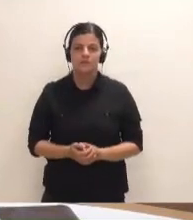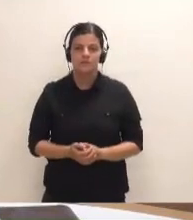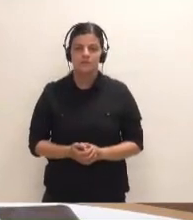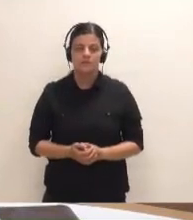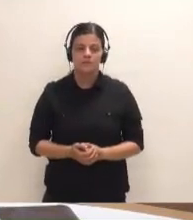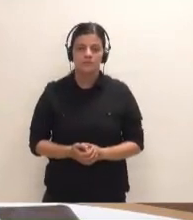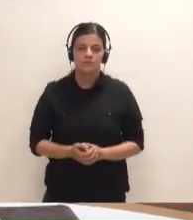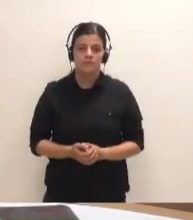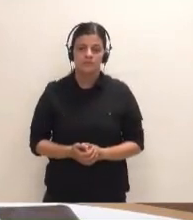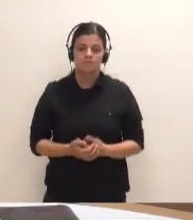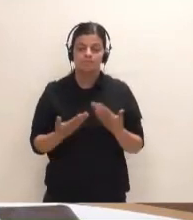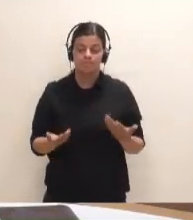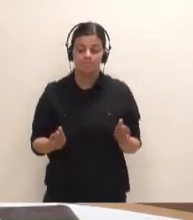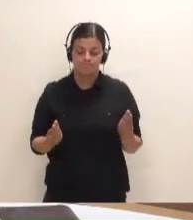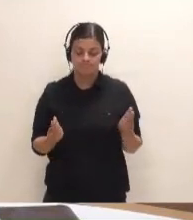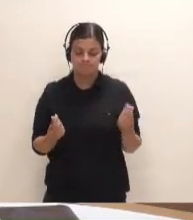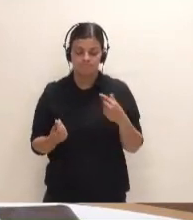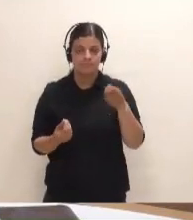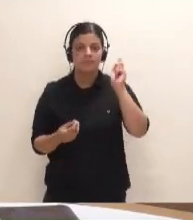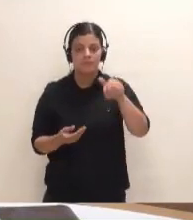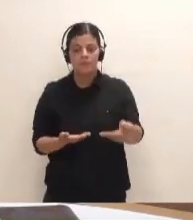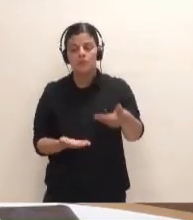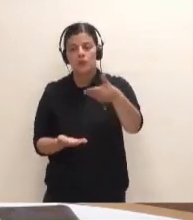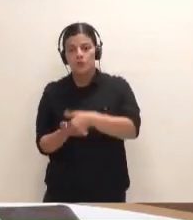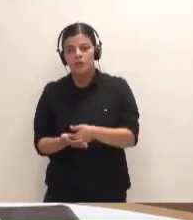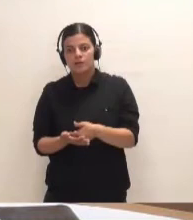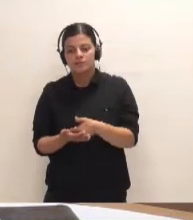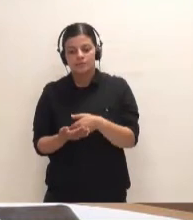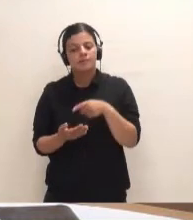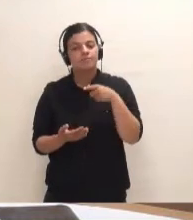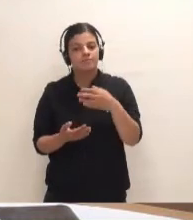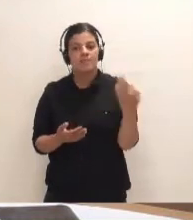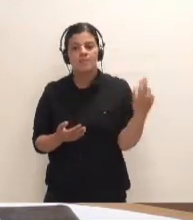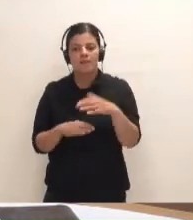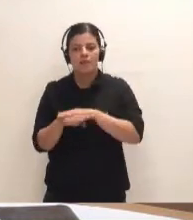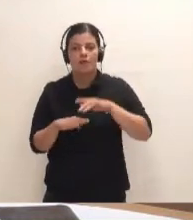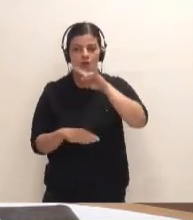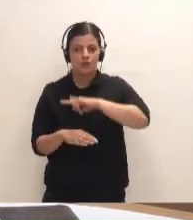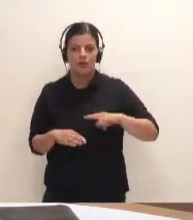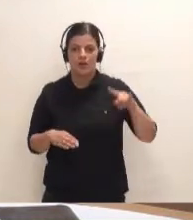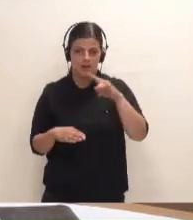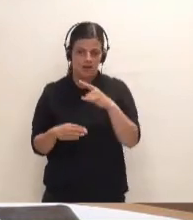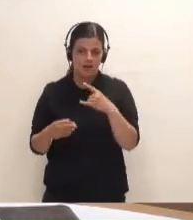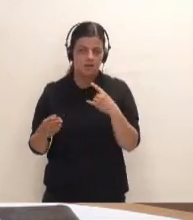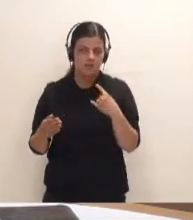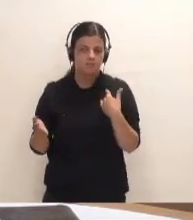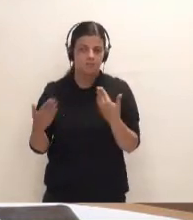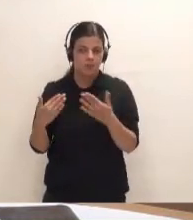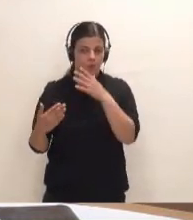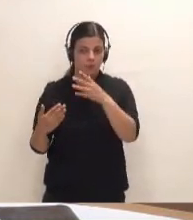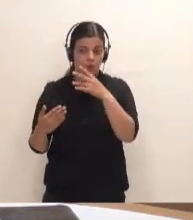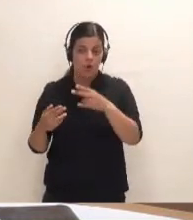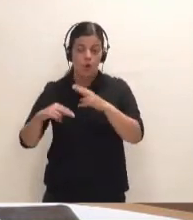con propuestas que, efectivamente, también en las que debe intervenir el Gobierno de Canarias, porque afectan a